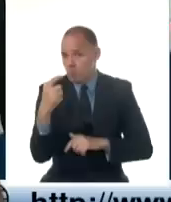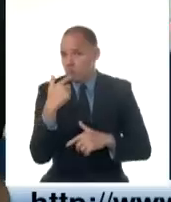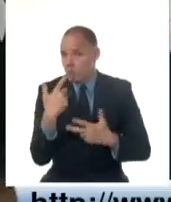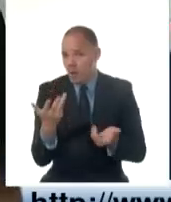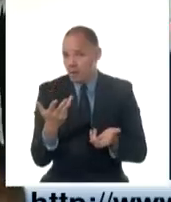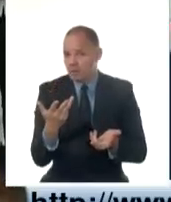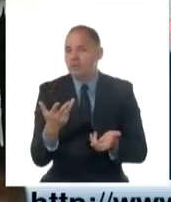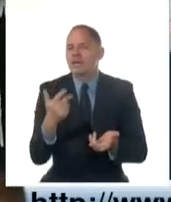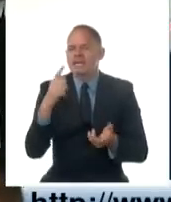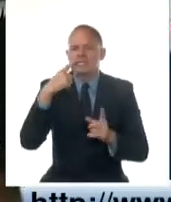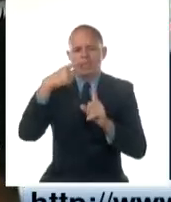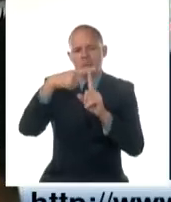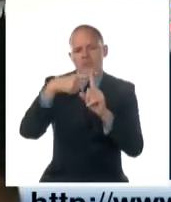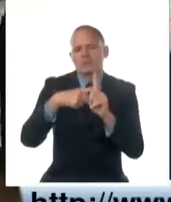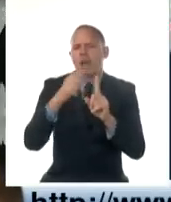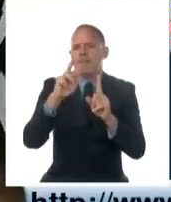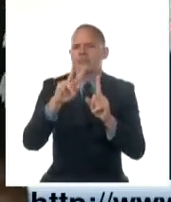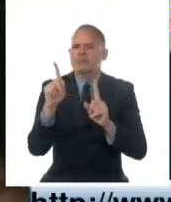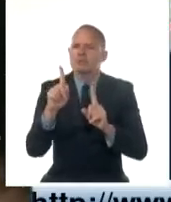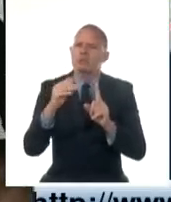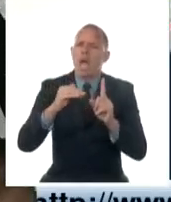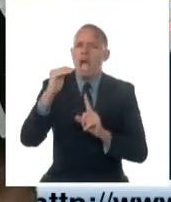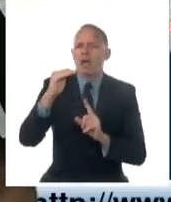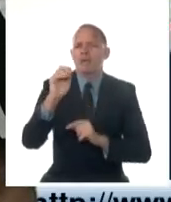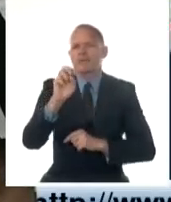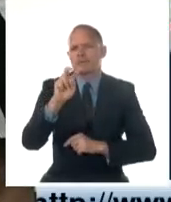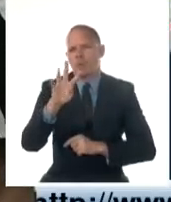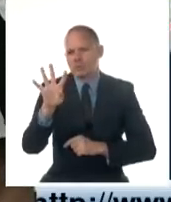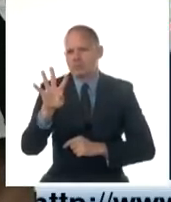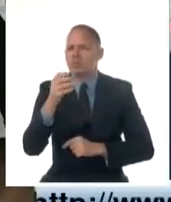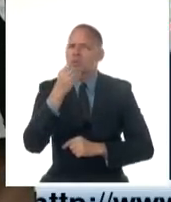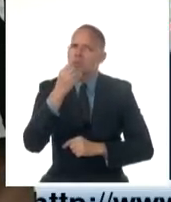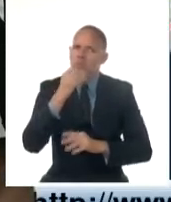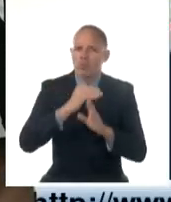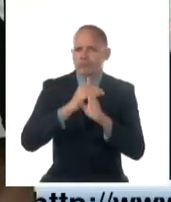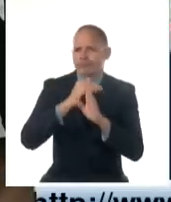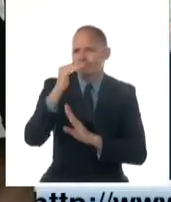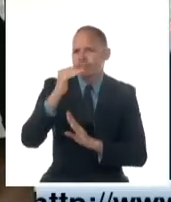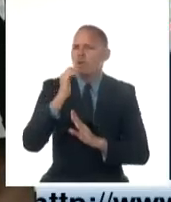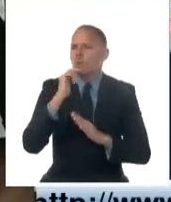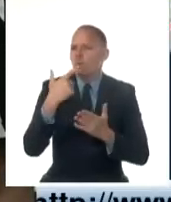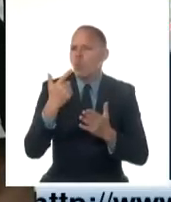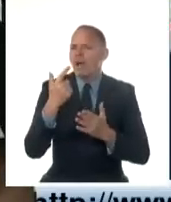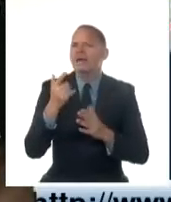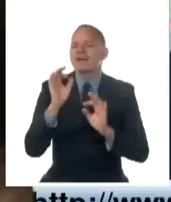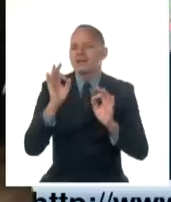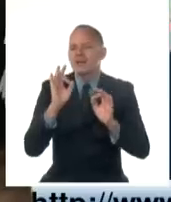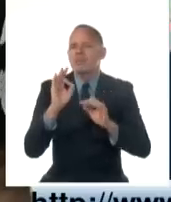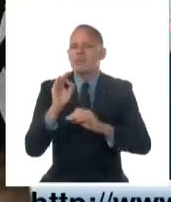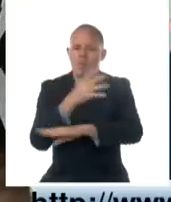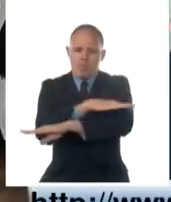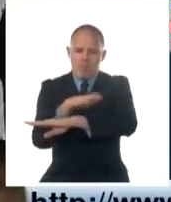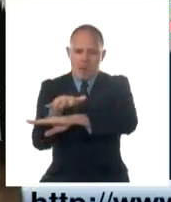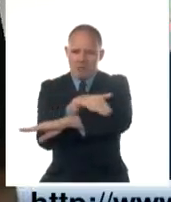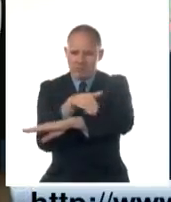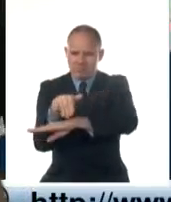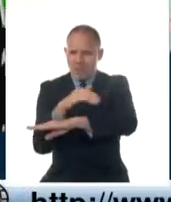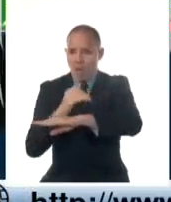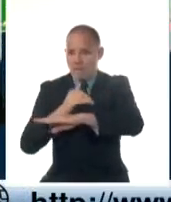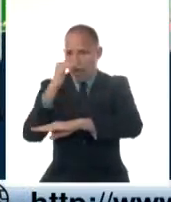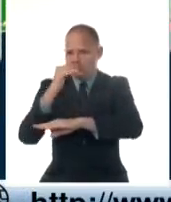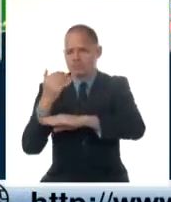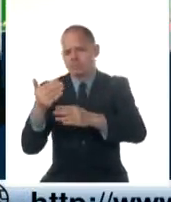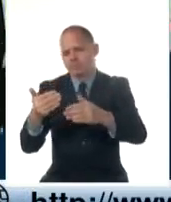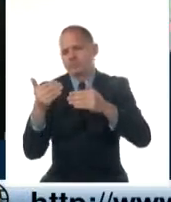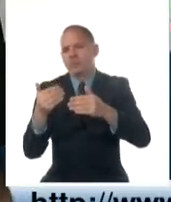tendrán valores de 21 y hasta 24 grados Celsius pueden ser superiores en algunas localidades costeras y las máximas por la